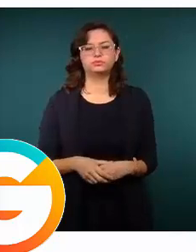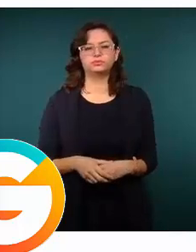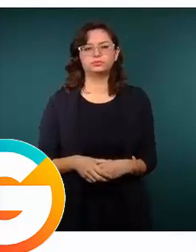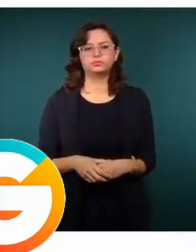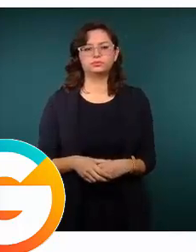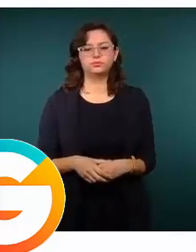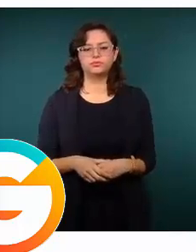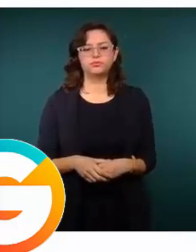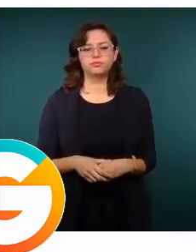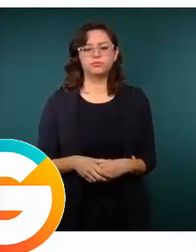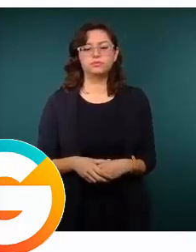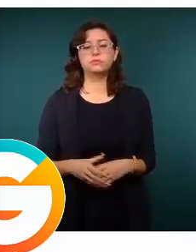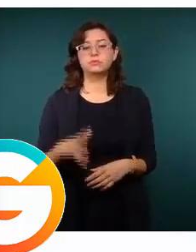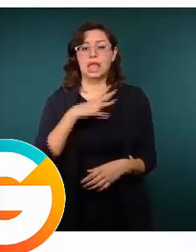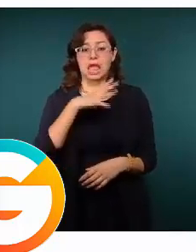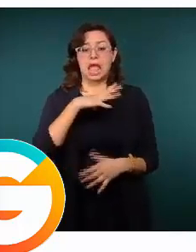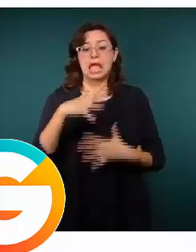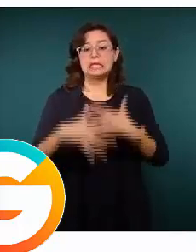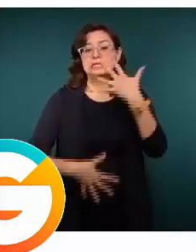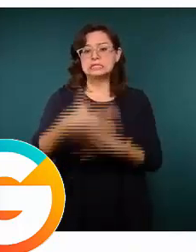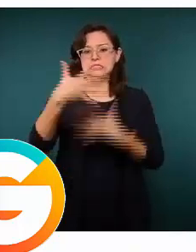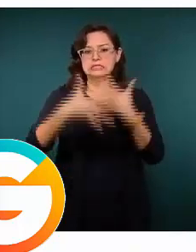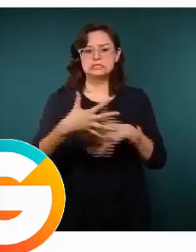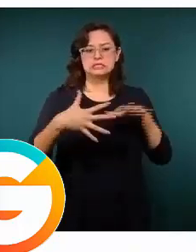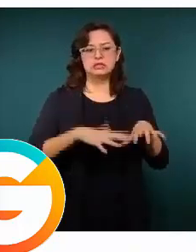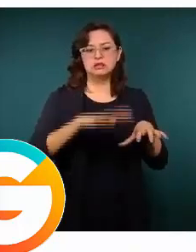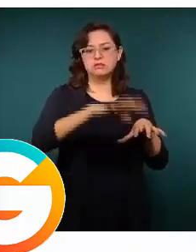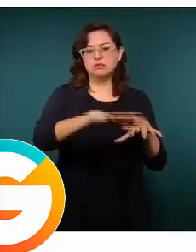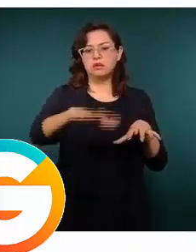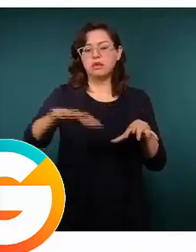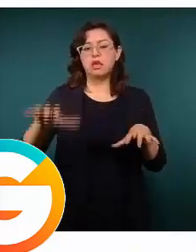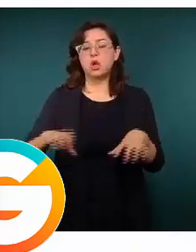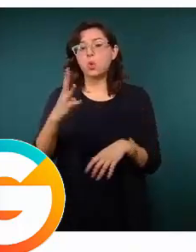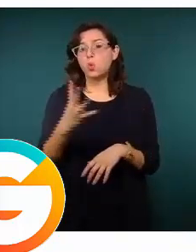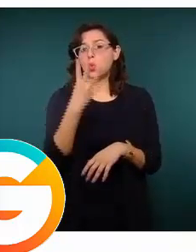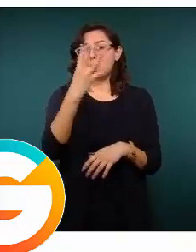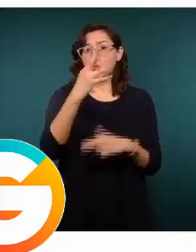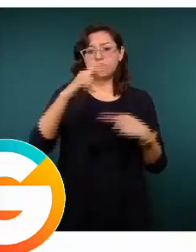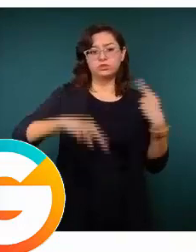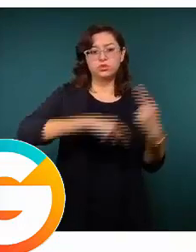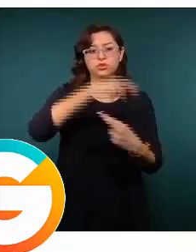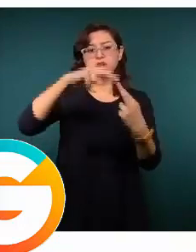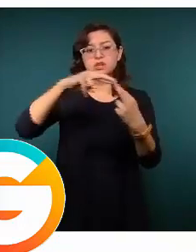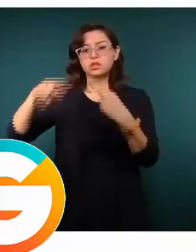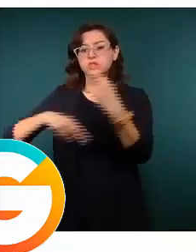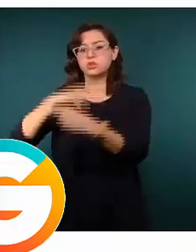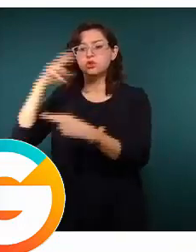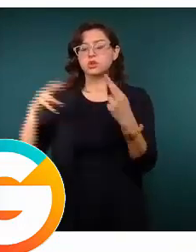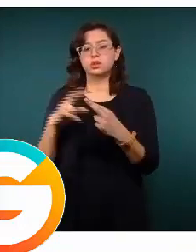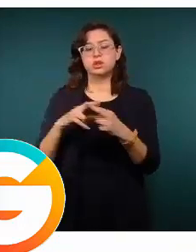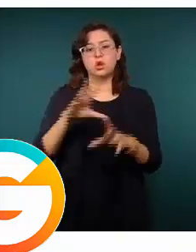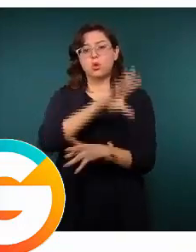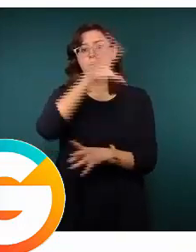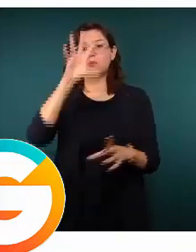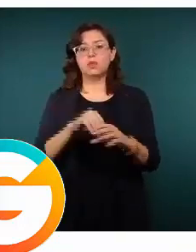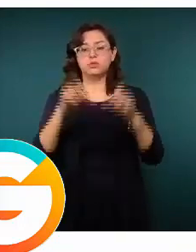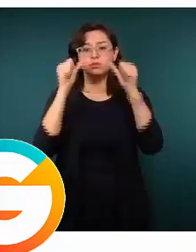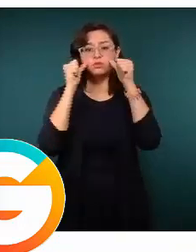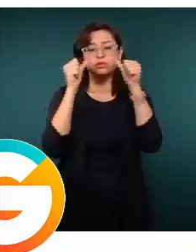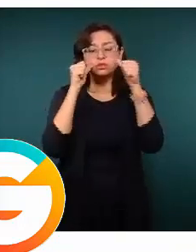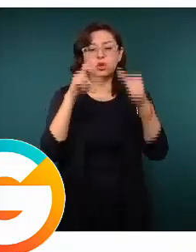definir 15 sectores en cuatro regiones del Estado de México que abarcan el 80 por ciento de los delitos.